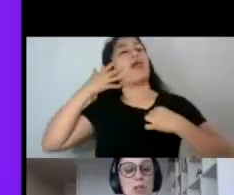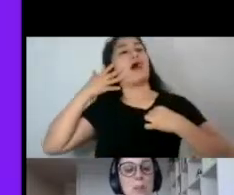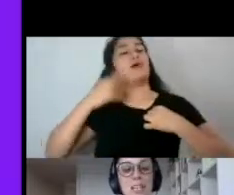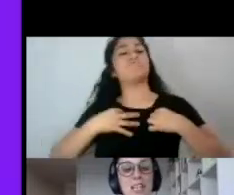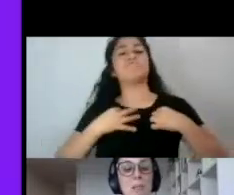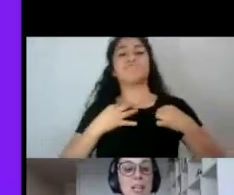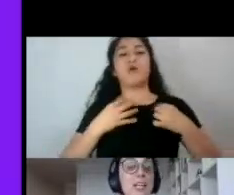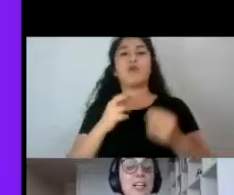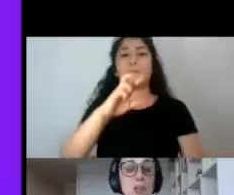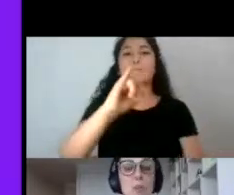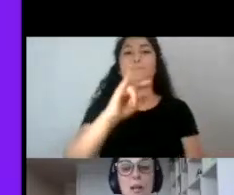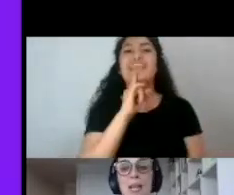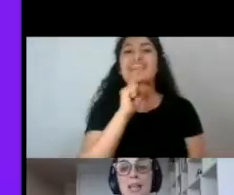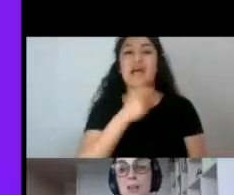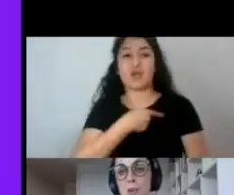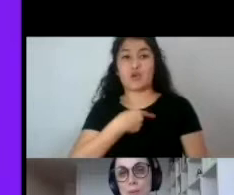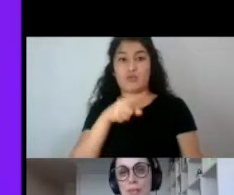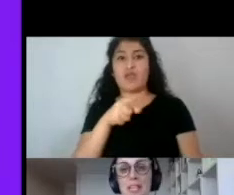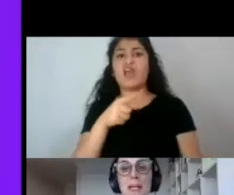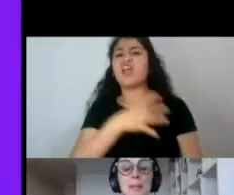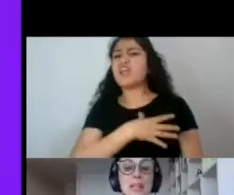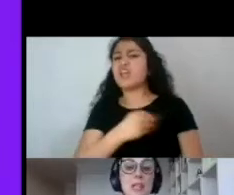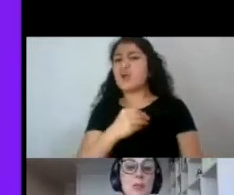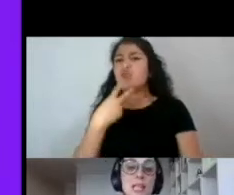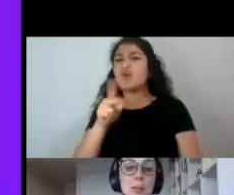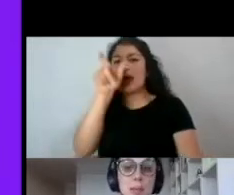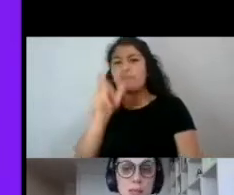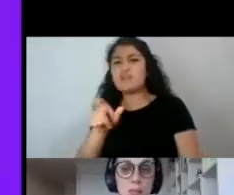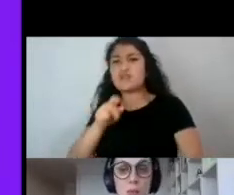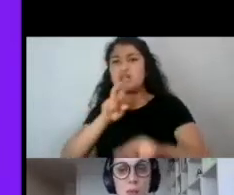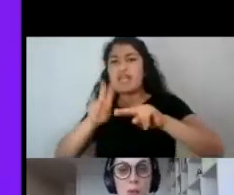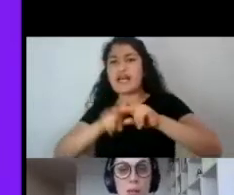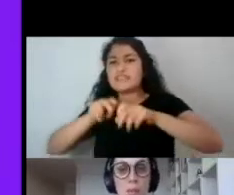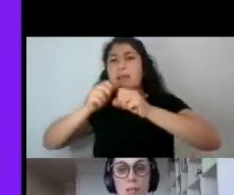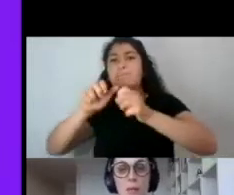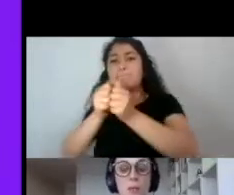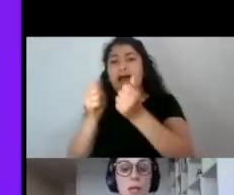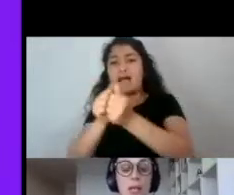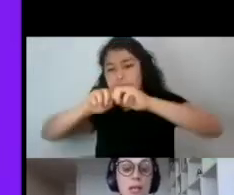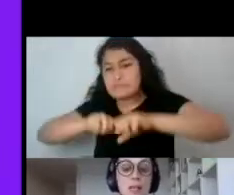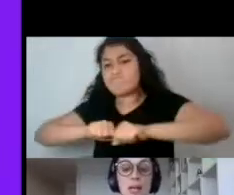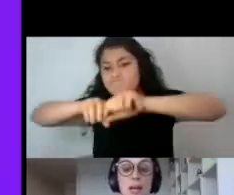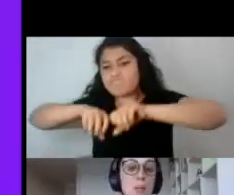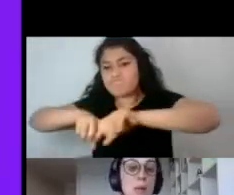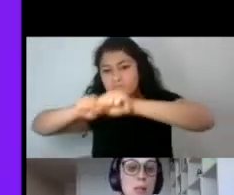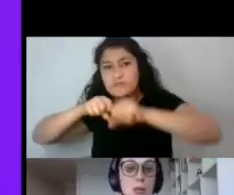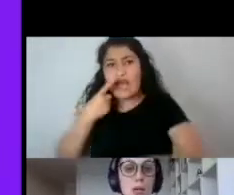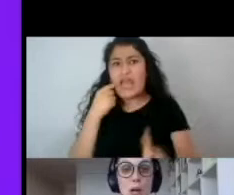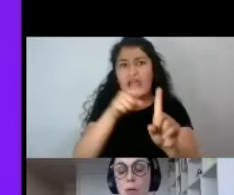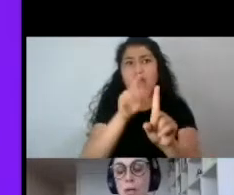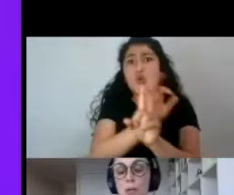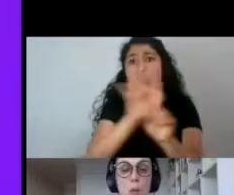Bueno, Pita es el hijo de un panadero, es incapaz de luchar durante todos los juegos del hambre, nunca agarra una